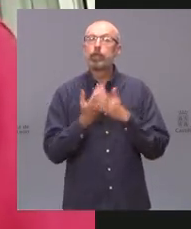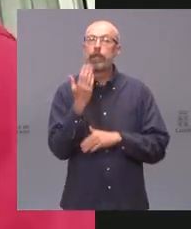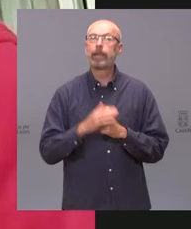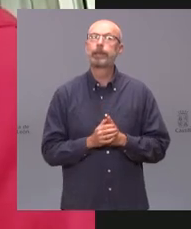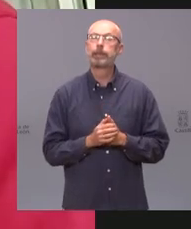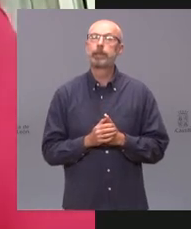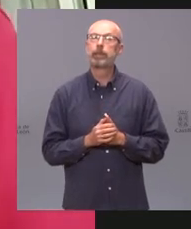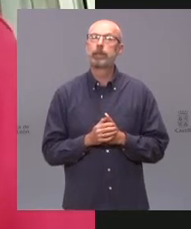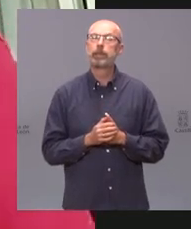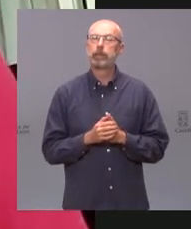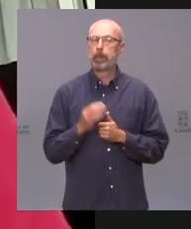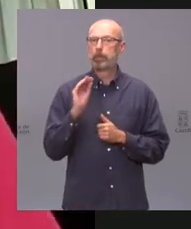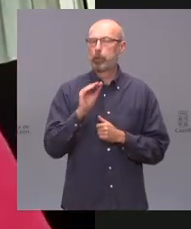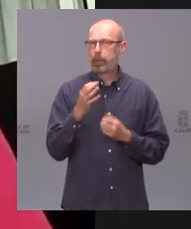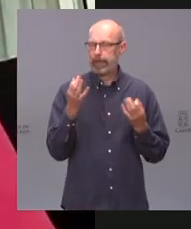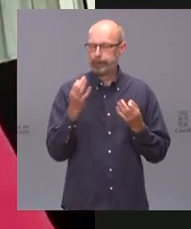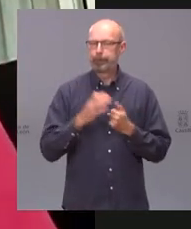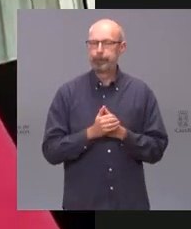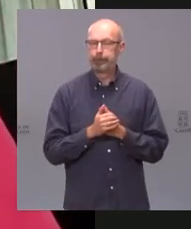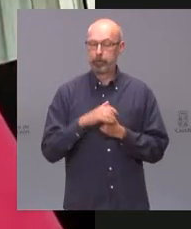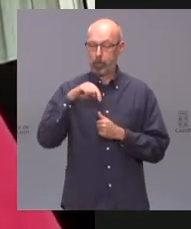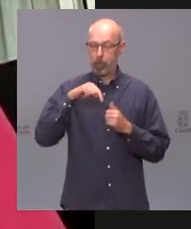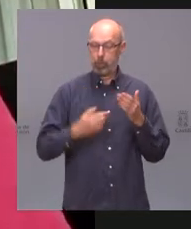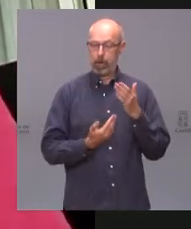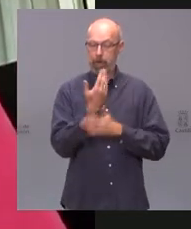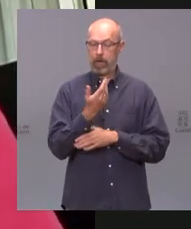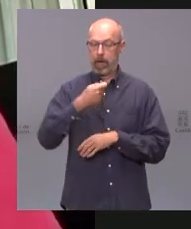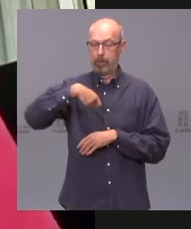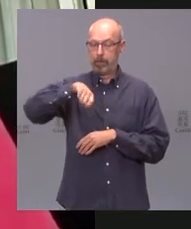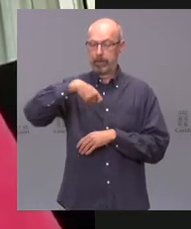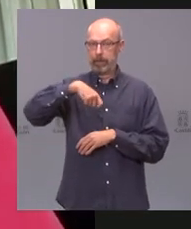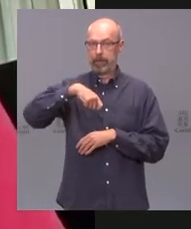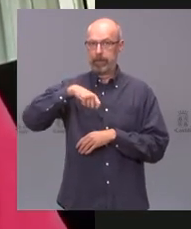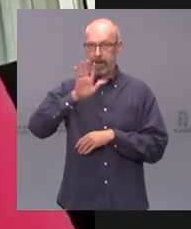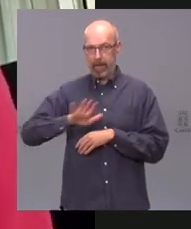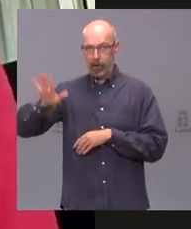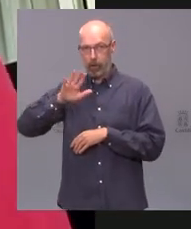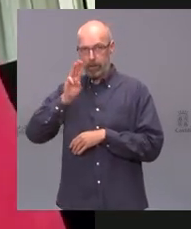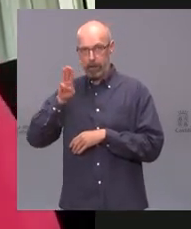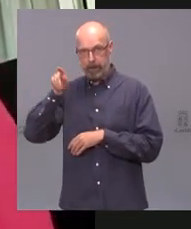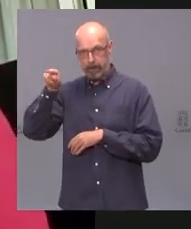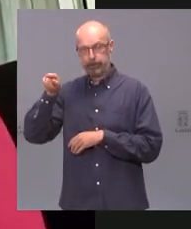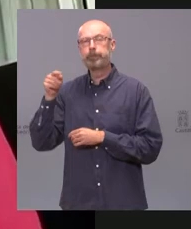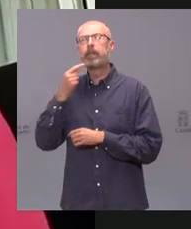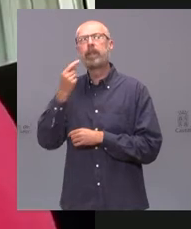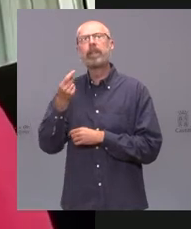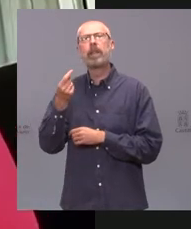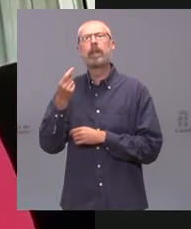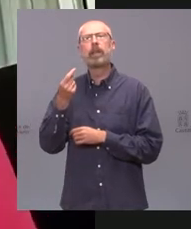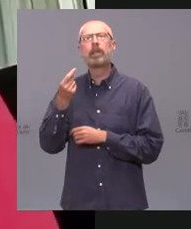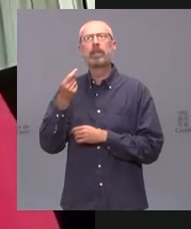las preguntas son las siguientes esta mañana el presidente nacional del PP ha dicho que el multipartidismo